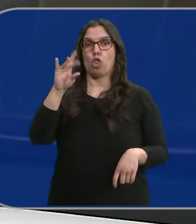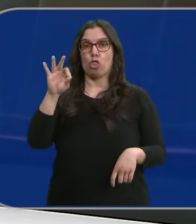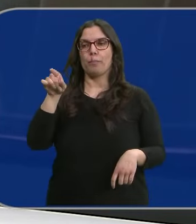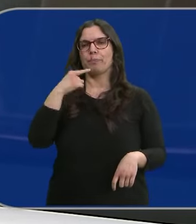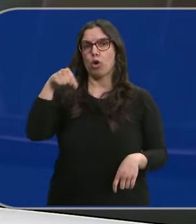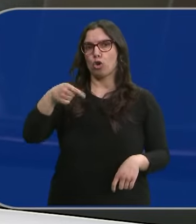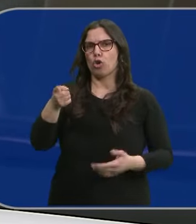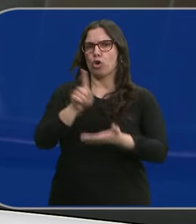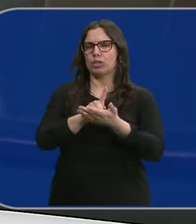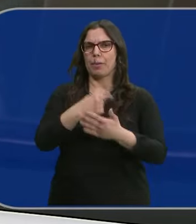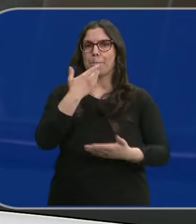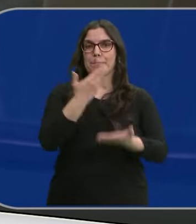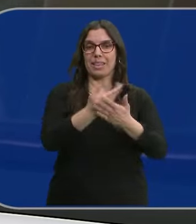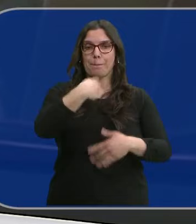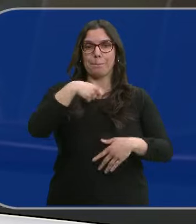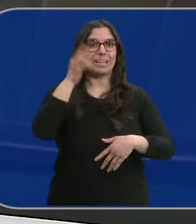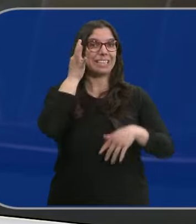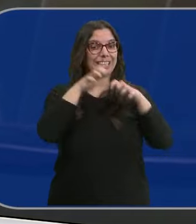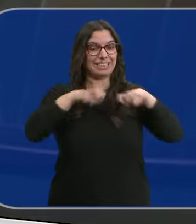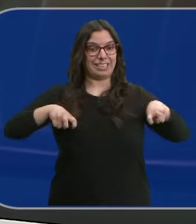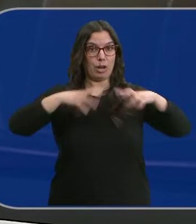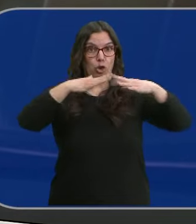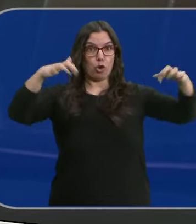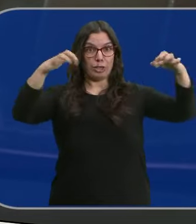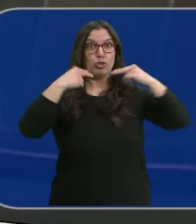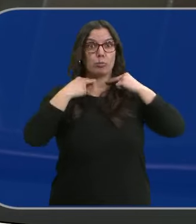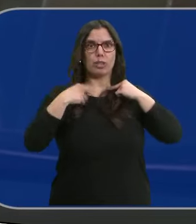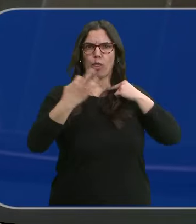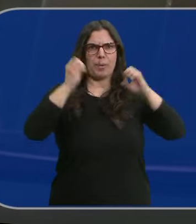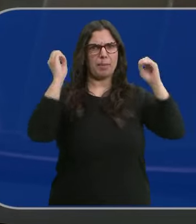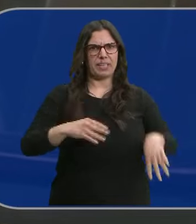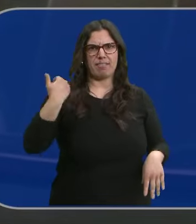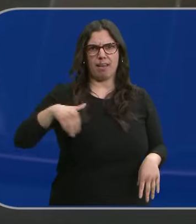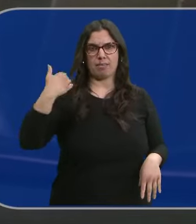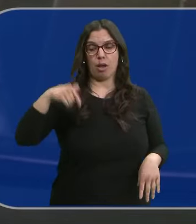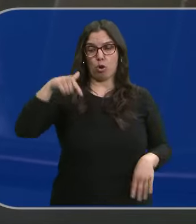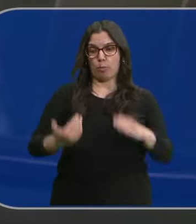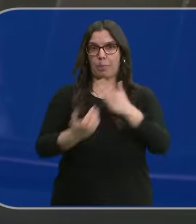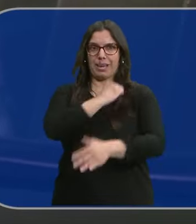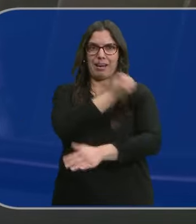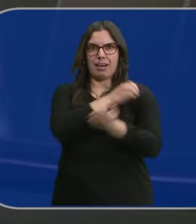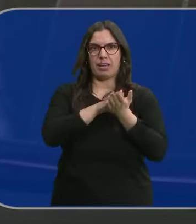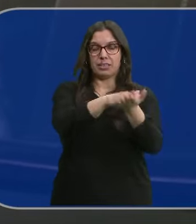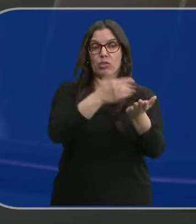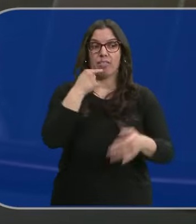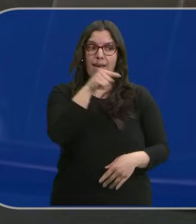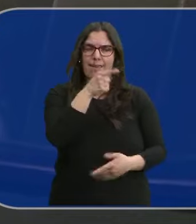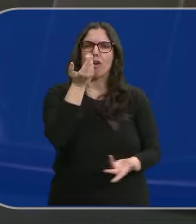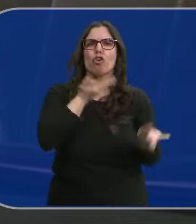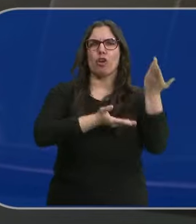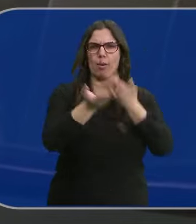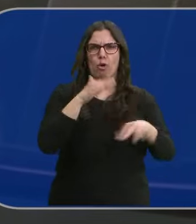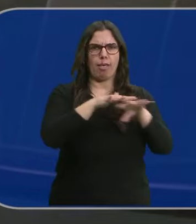exigir la dimisión inmediata de la presidenta del Congreso, Francina Armengol. Lo han hecho registrando esta mañana esta petición. La señalan de ser presunta